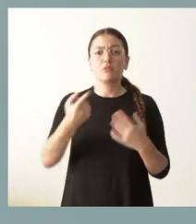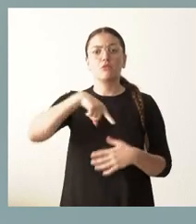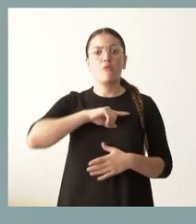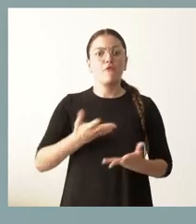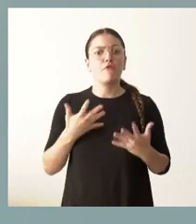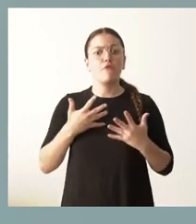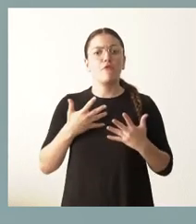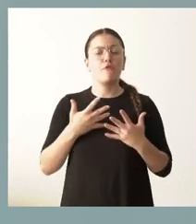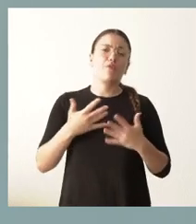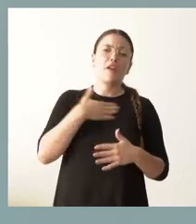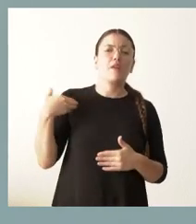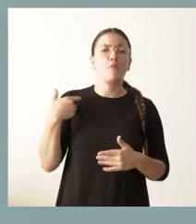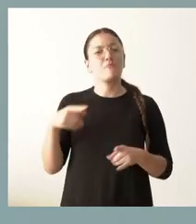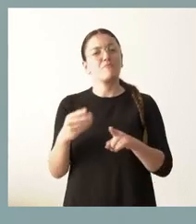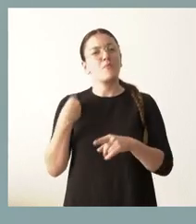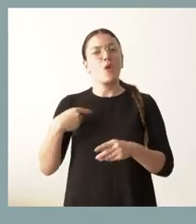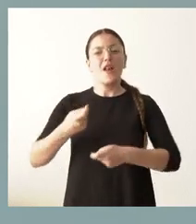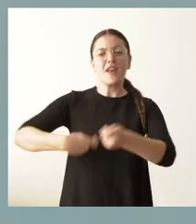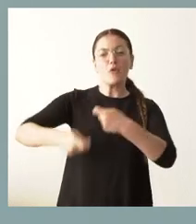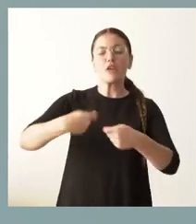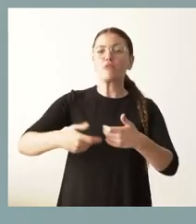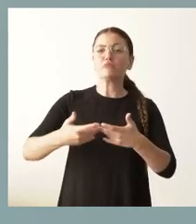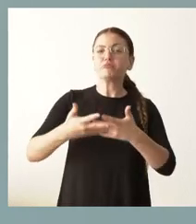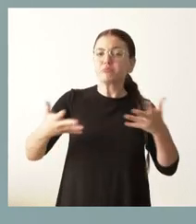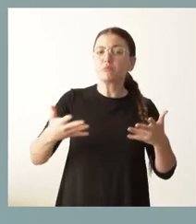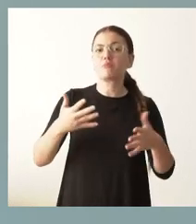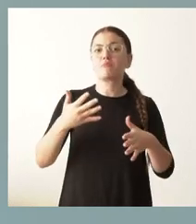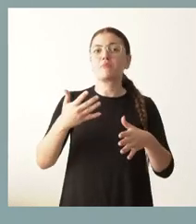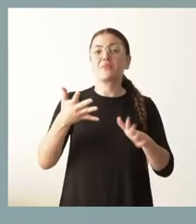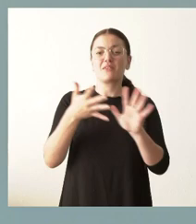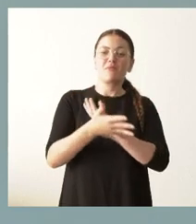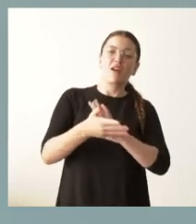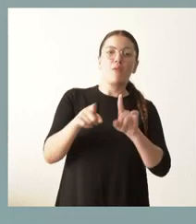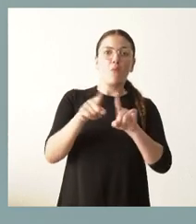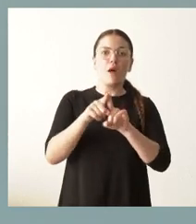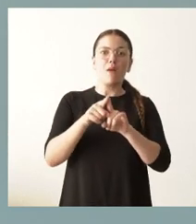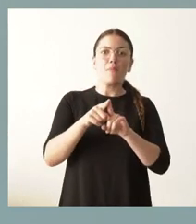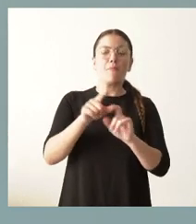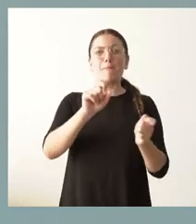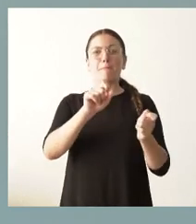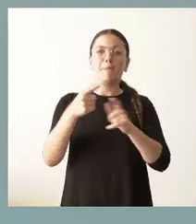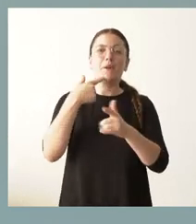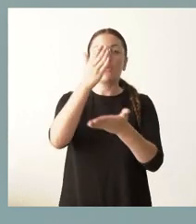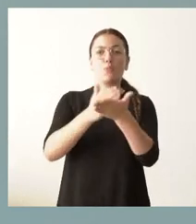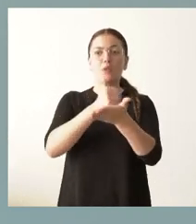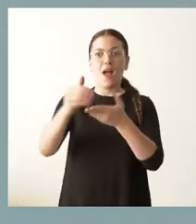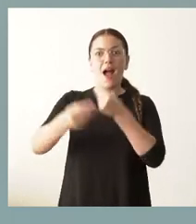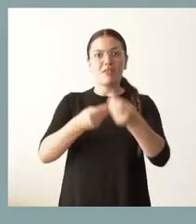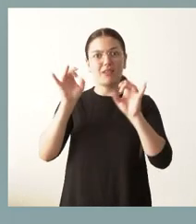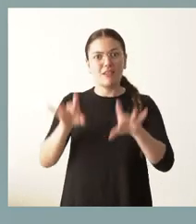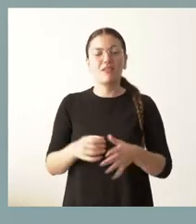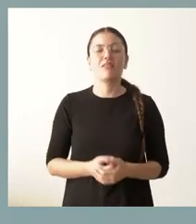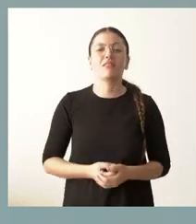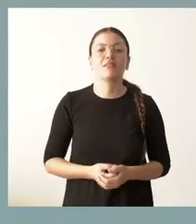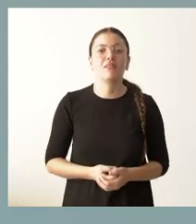negociación en el sentido más amplio posible y que tiene mucho que ver con las tareas que están haciendo las comunidades autónomas. Sí creemos que tiene mucho que aportar, sí